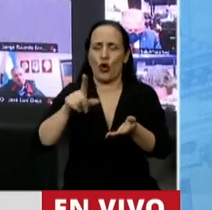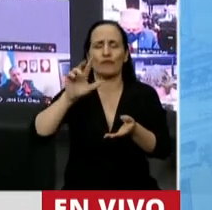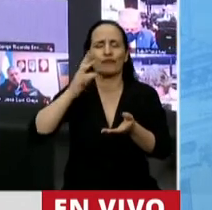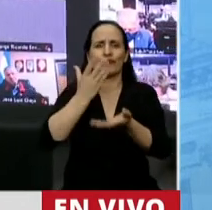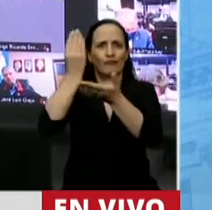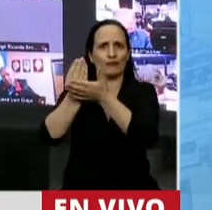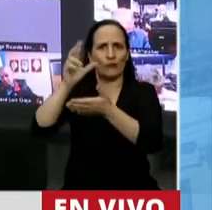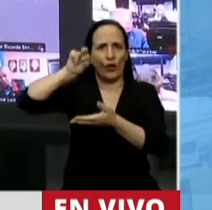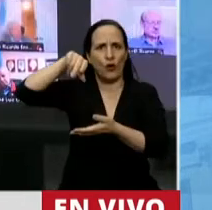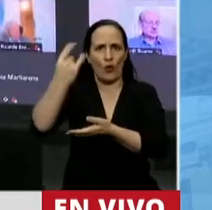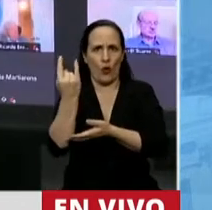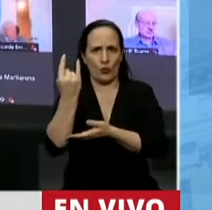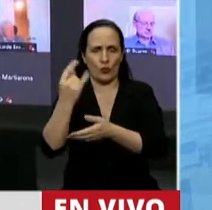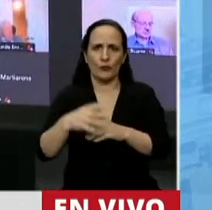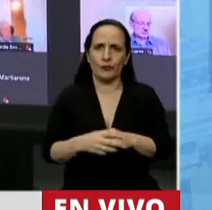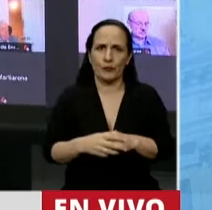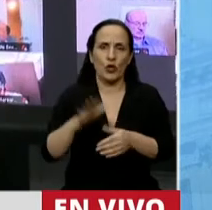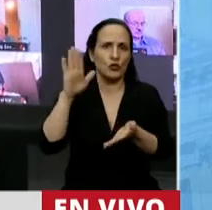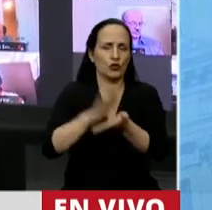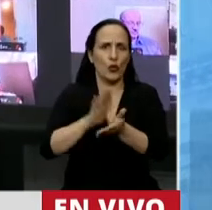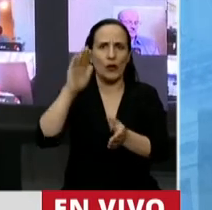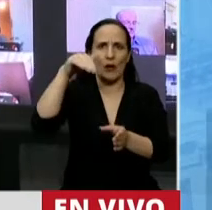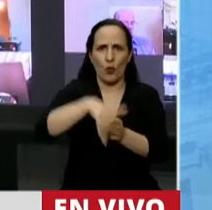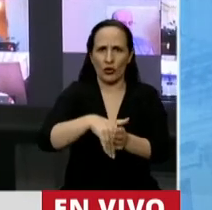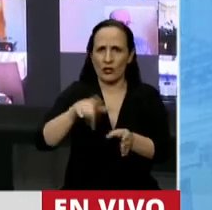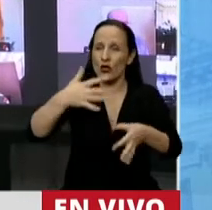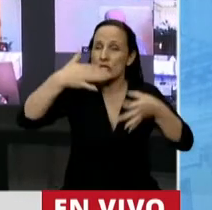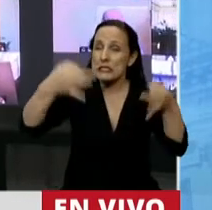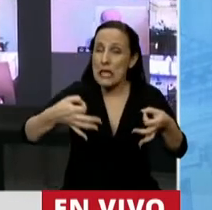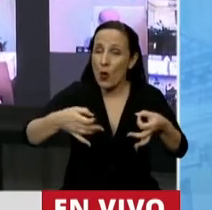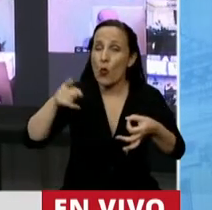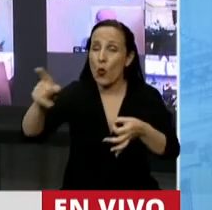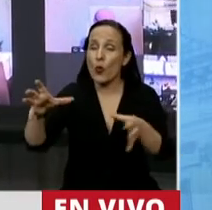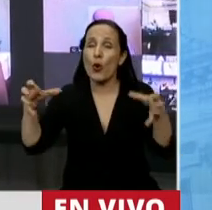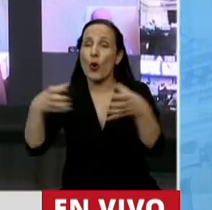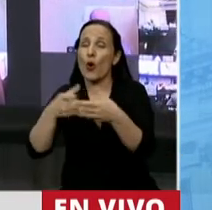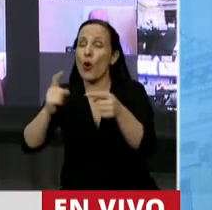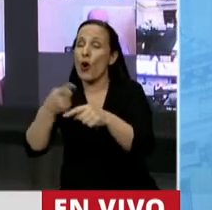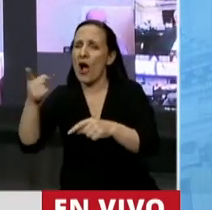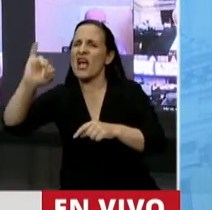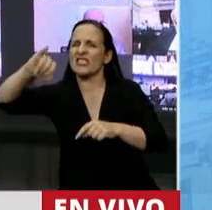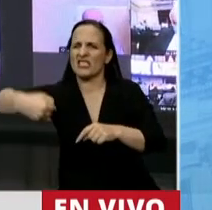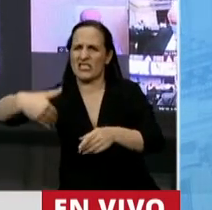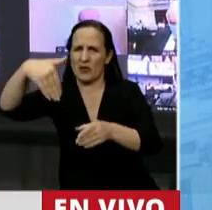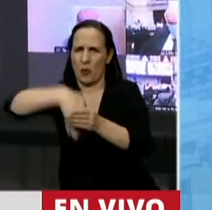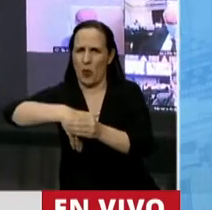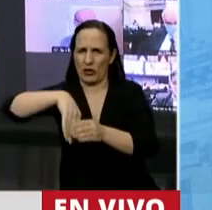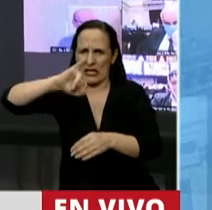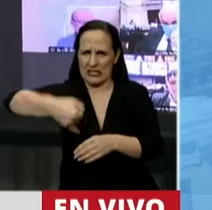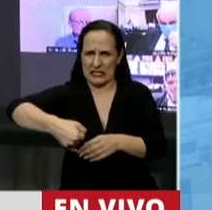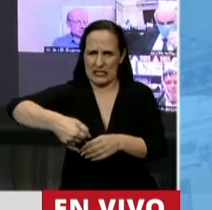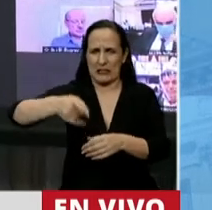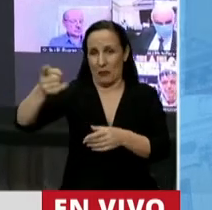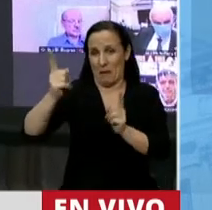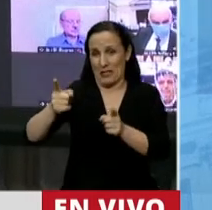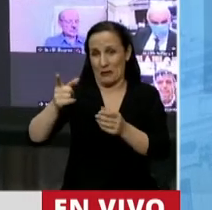Naciones Unidas. Con respecto a la votación, como estoy seguro que el bloque oficialista va a acompañar esta moción de su